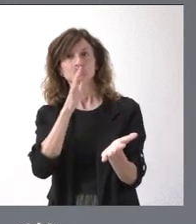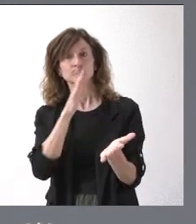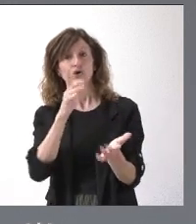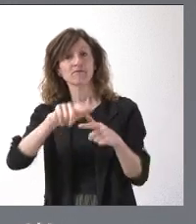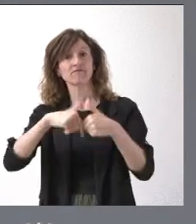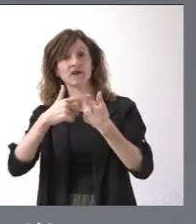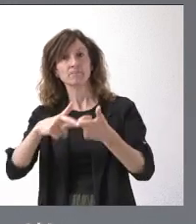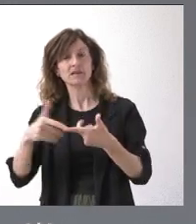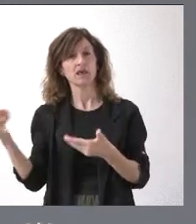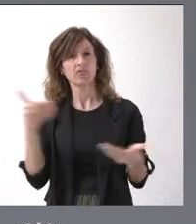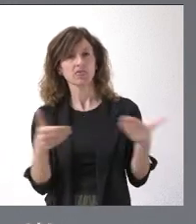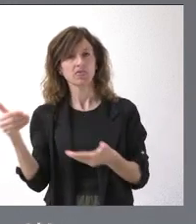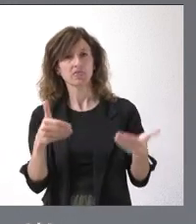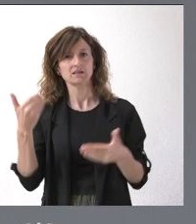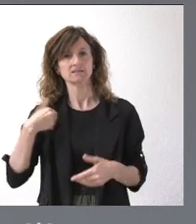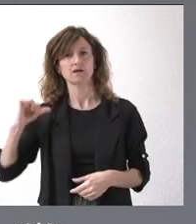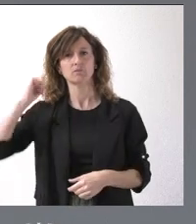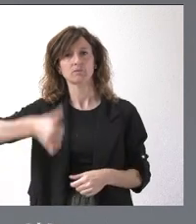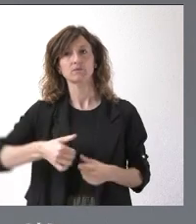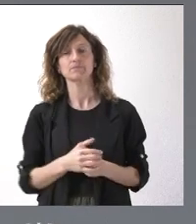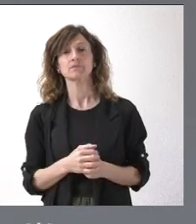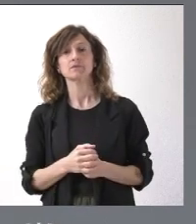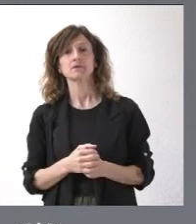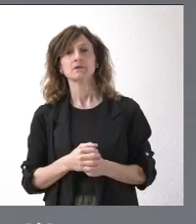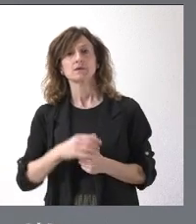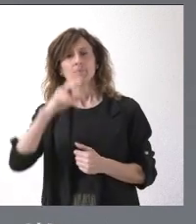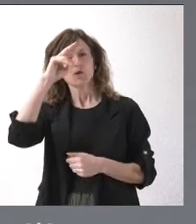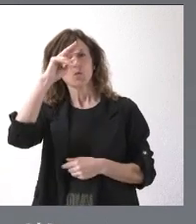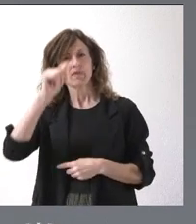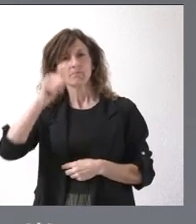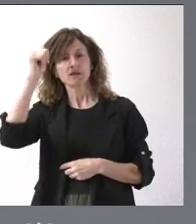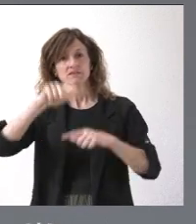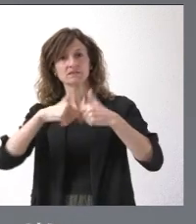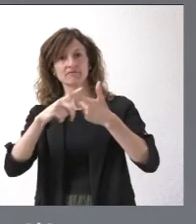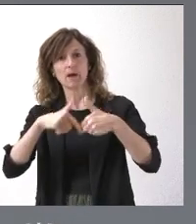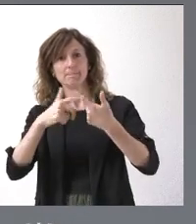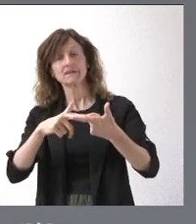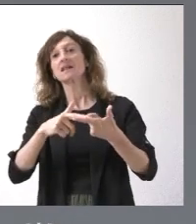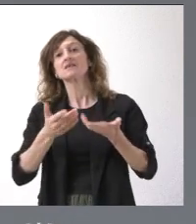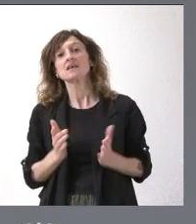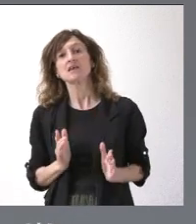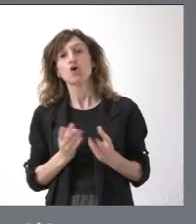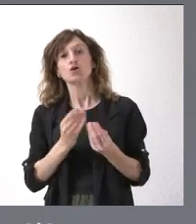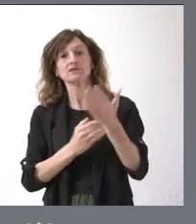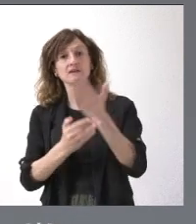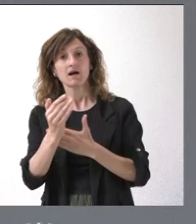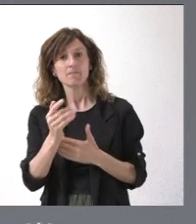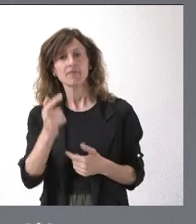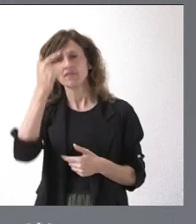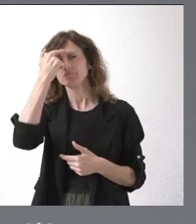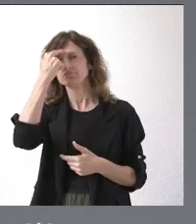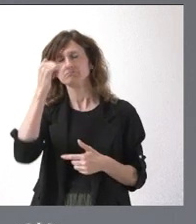las familias nos los han demandado. Una de las mayores preocupaciones que tienen las familias que tienen hijos con discapacidad